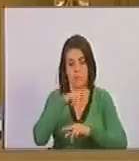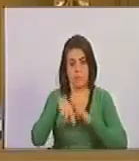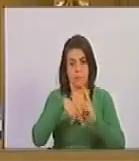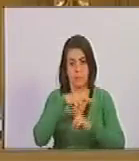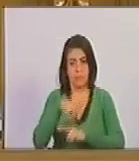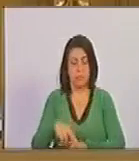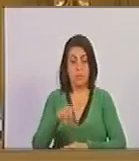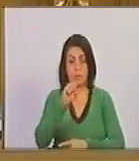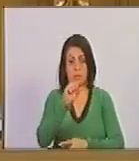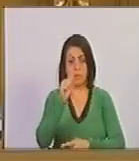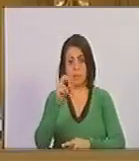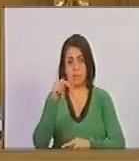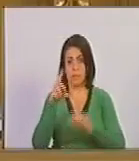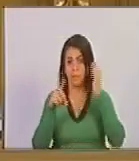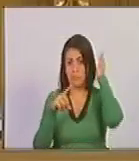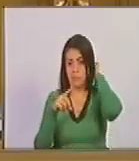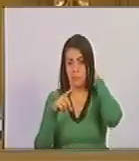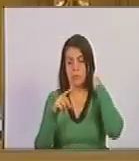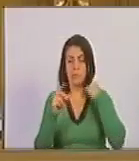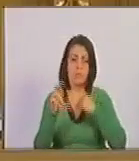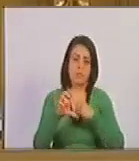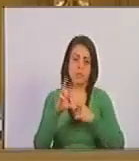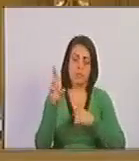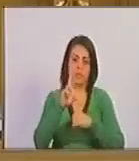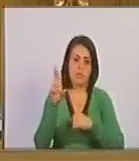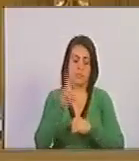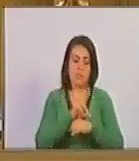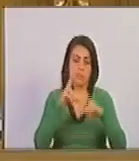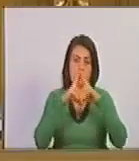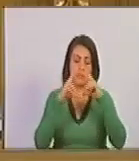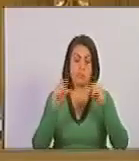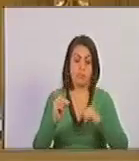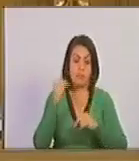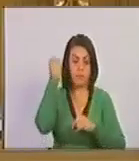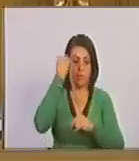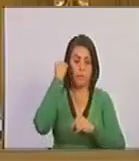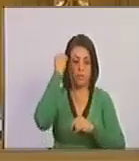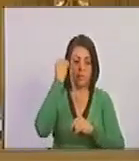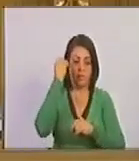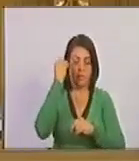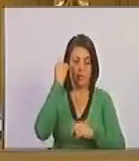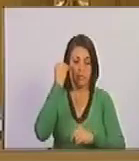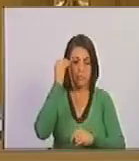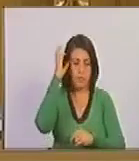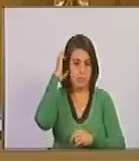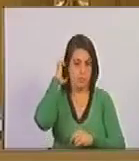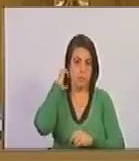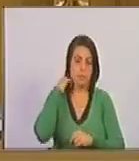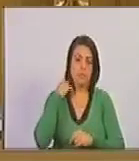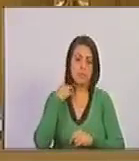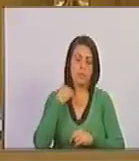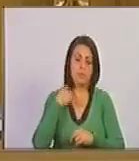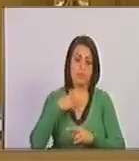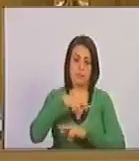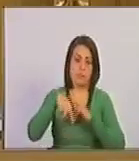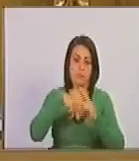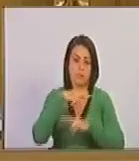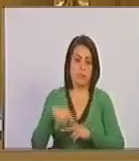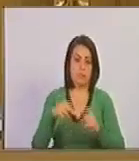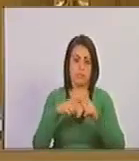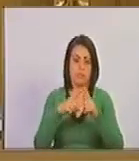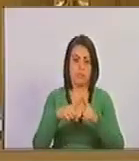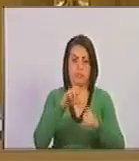revolución sandinista en la República de Nicaragua. Considerando que la revolución